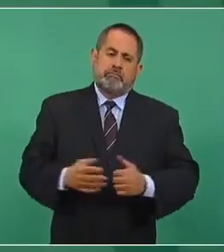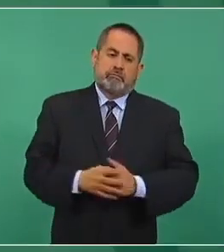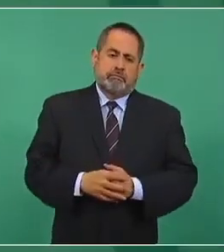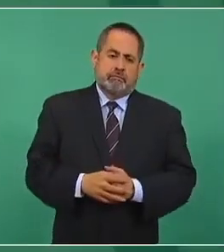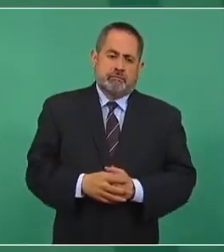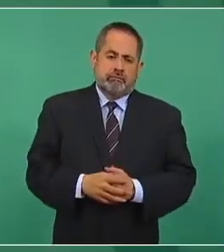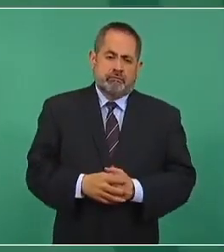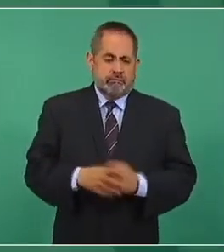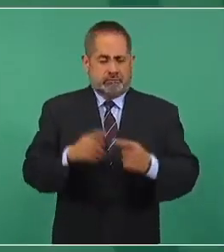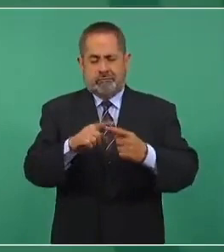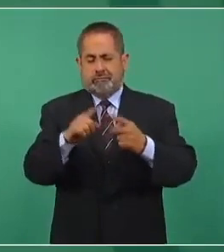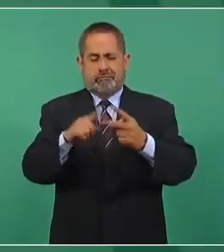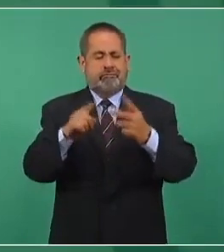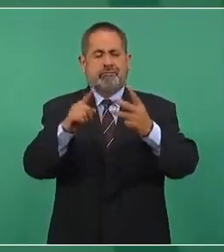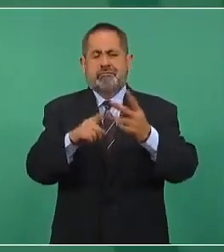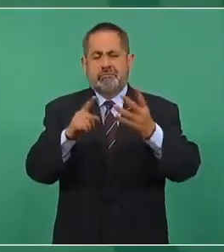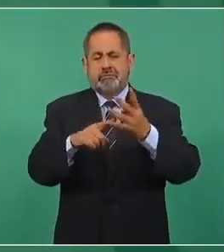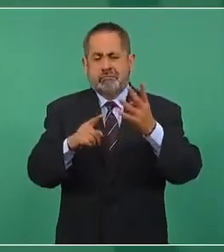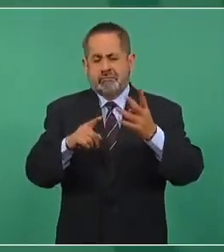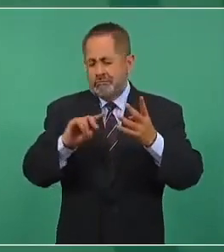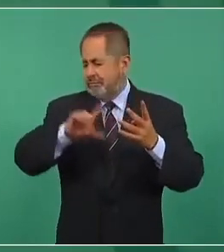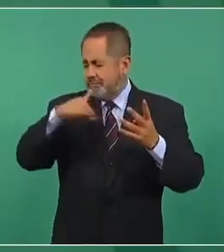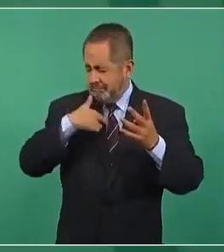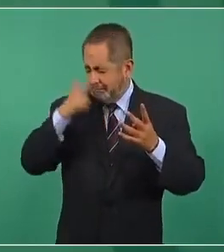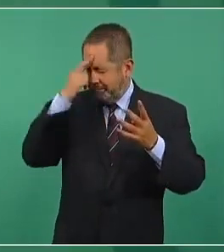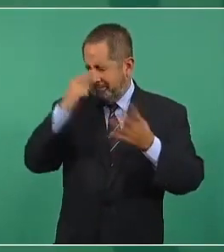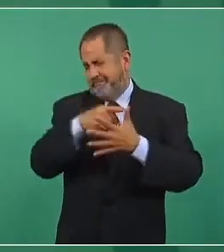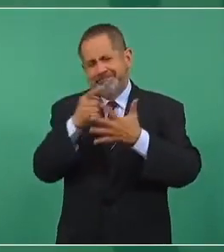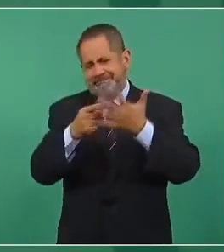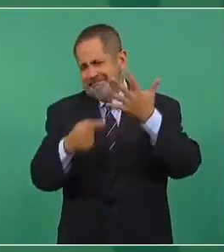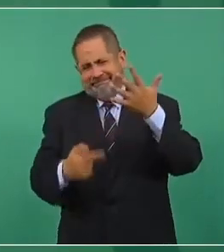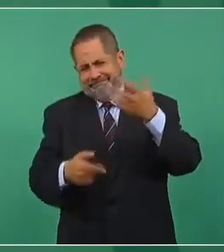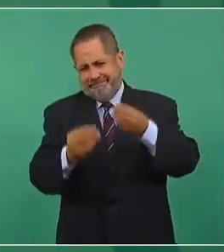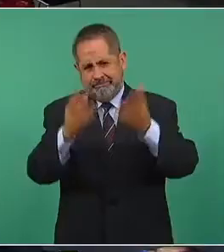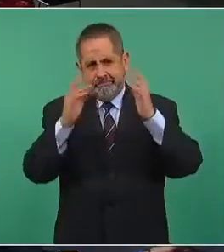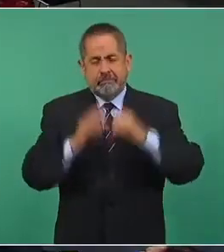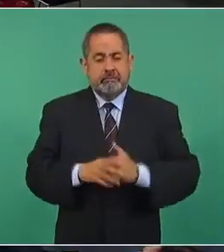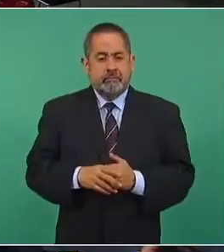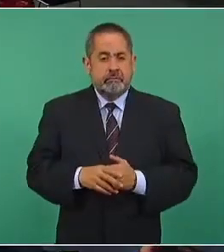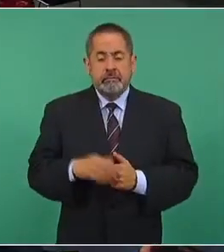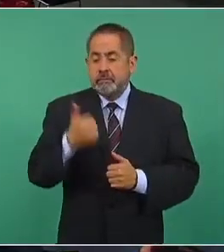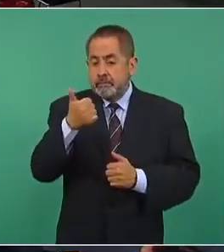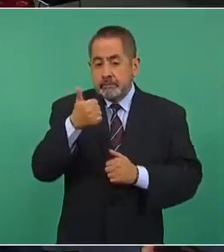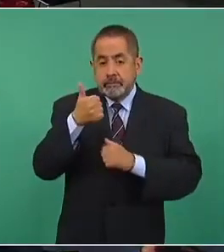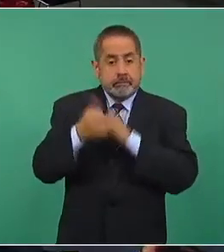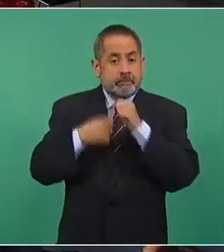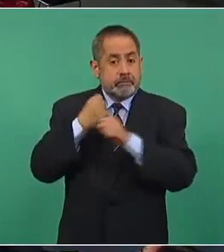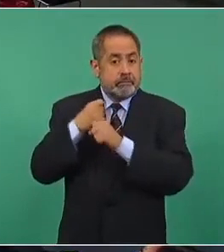Estoy hablando nada más de tres, pero al rato me acuerdo de otro. En un sexenio